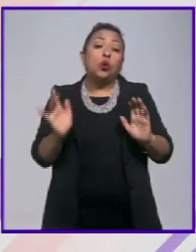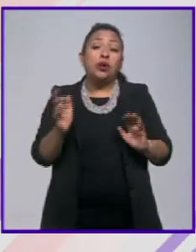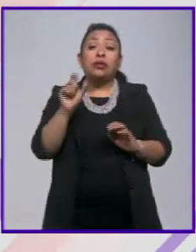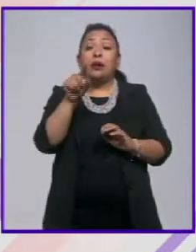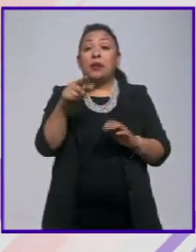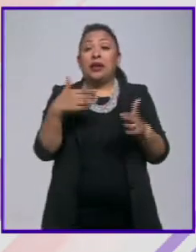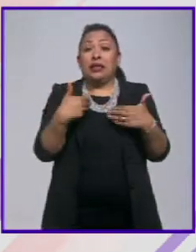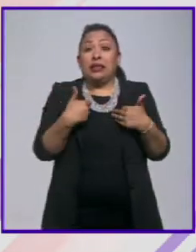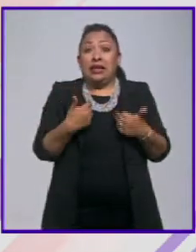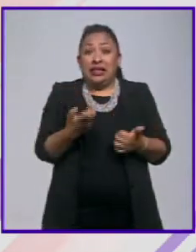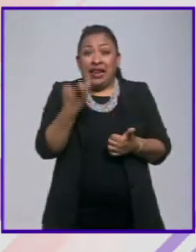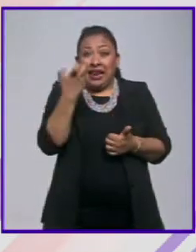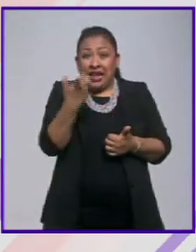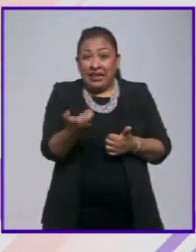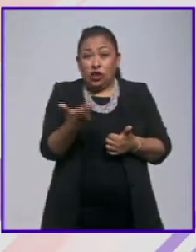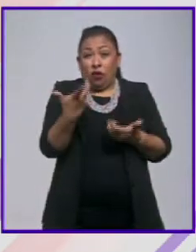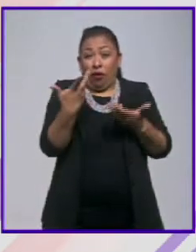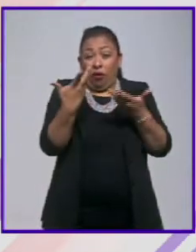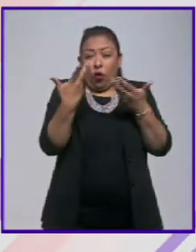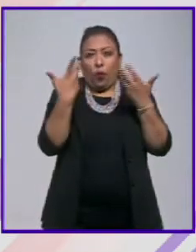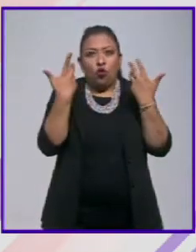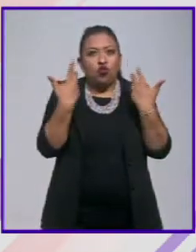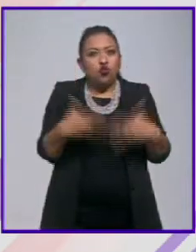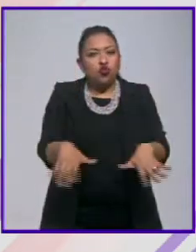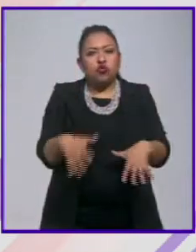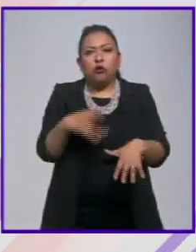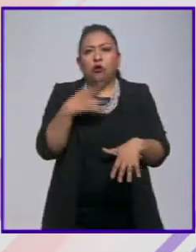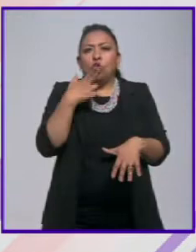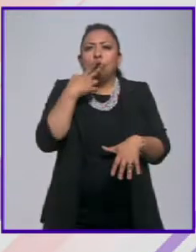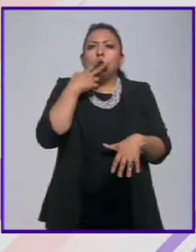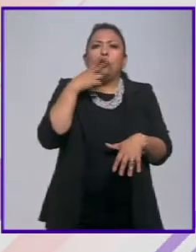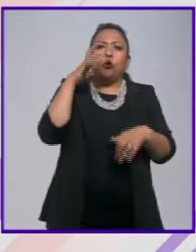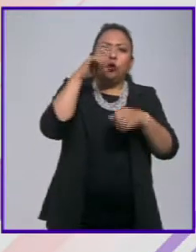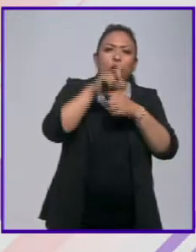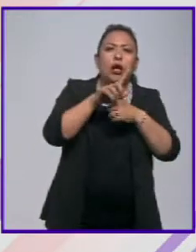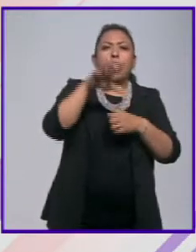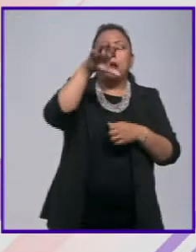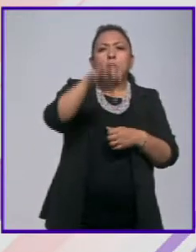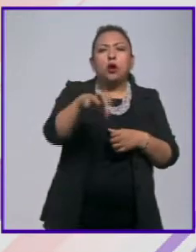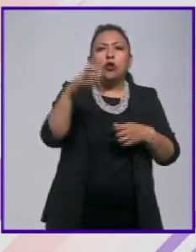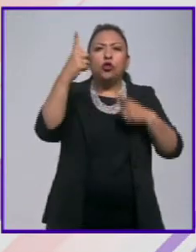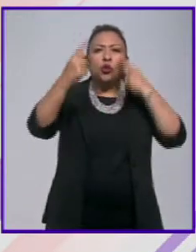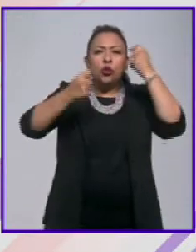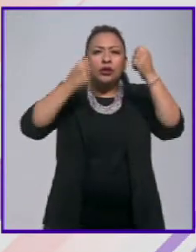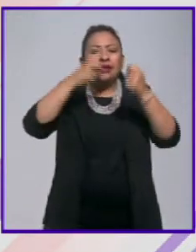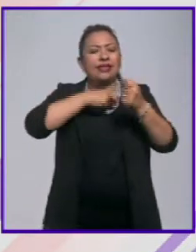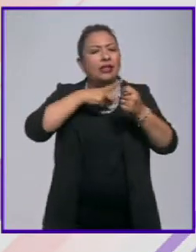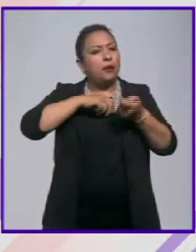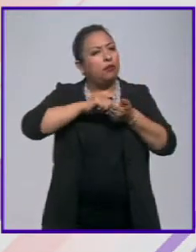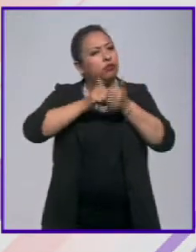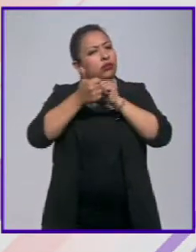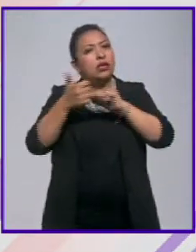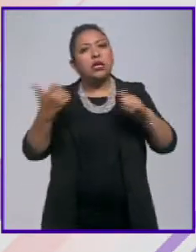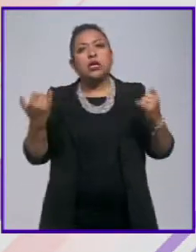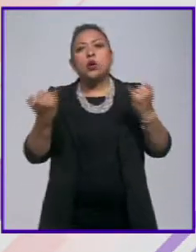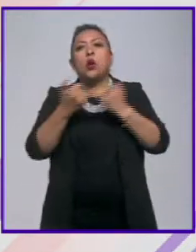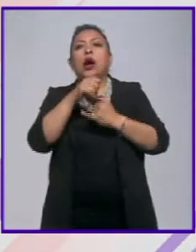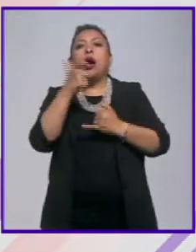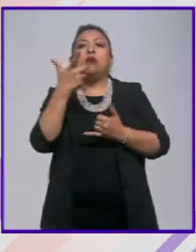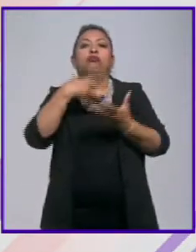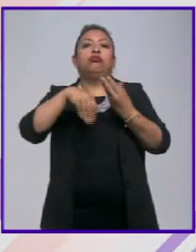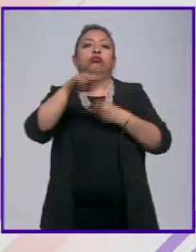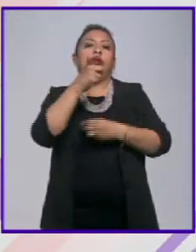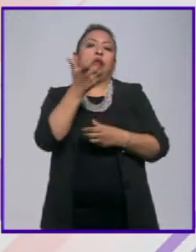además entendamos que esa riqueza que tenemos en patrimonio cultural en zonas turísticas y demás se debe convertir también en riqueza